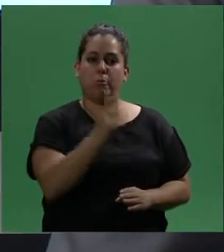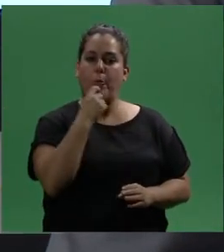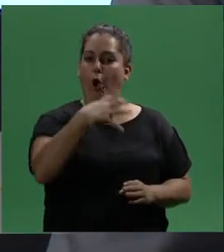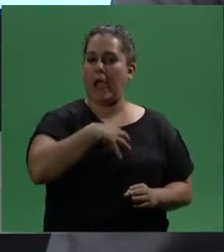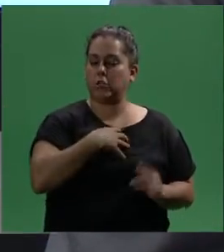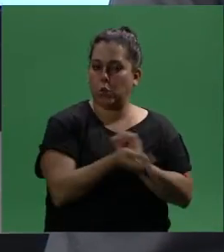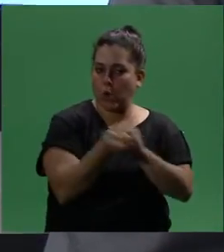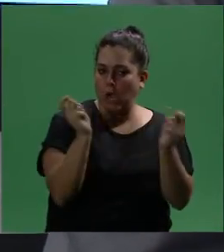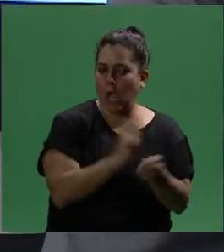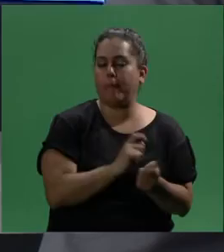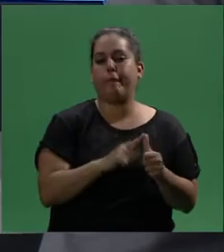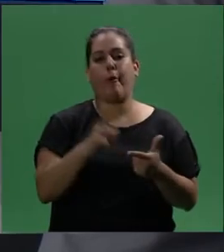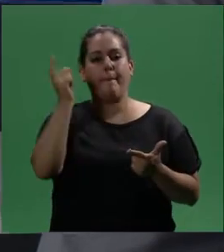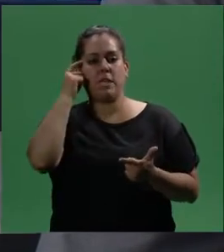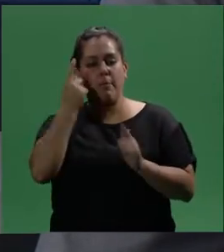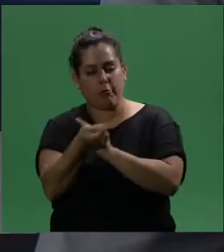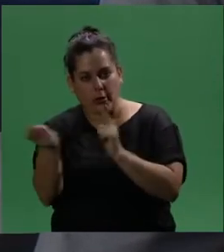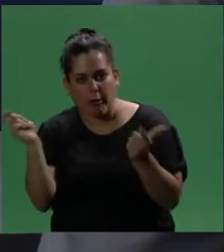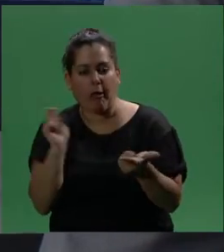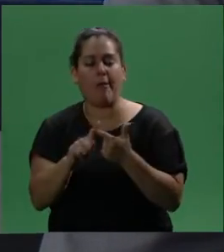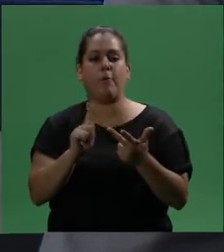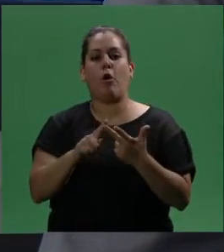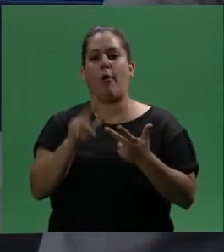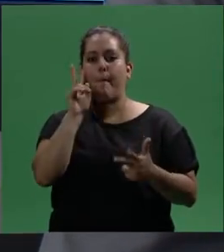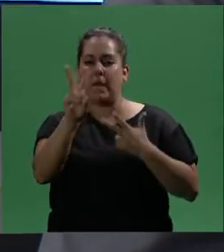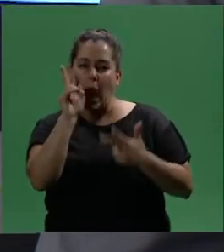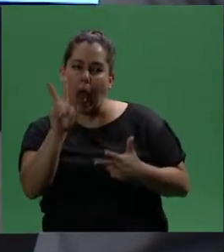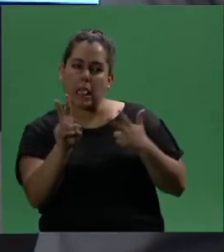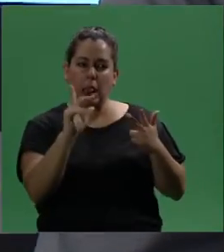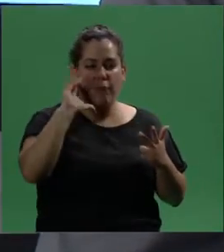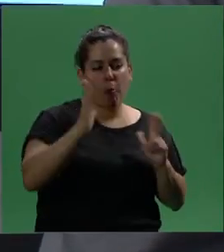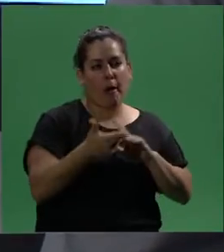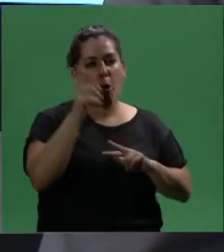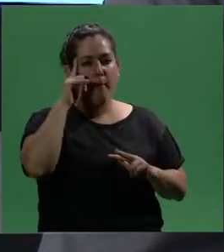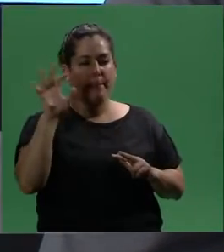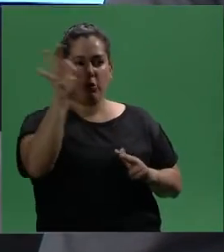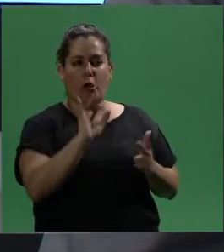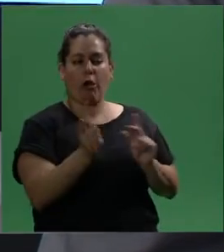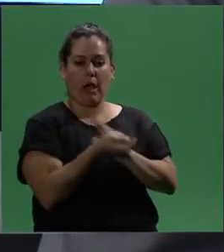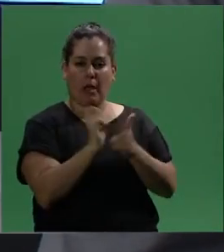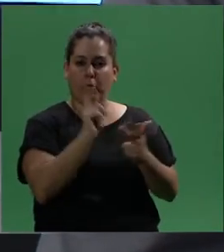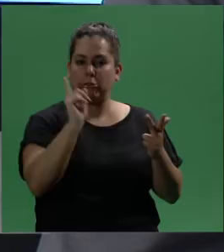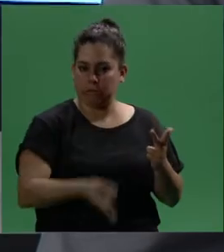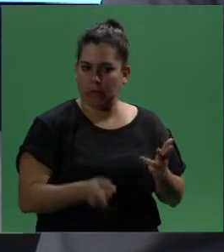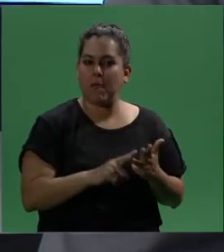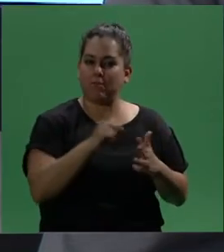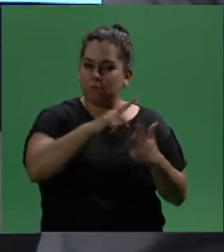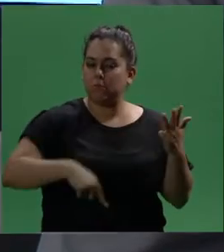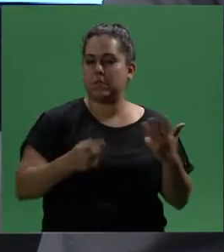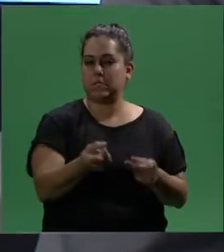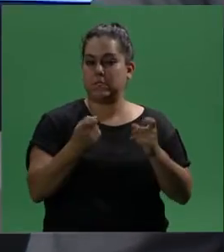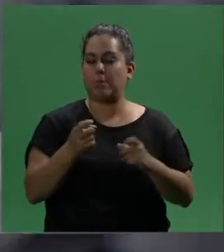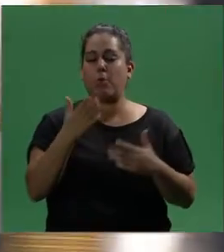de actitudinal, el cambio de pensamiento, el cambio de mirada y el cambio de fortaleza. Esto es que